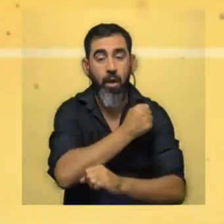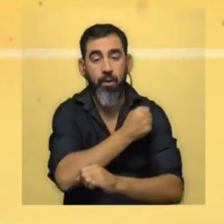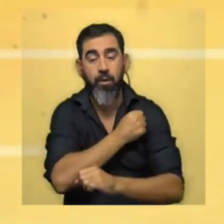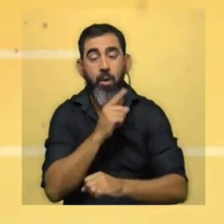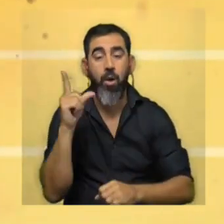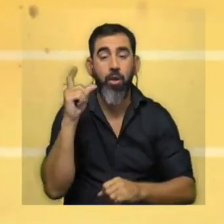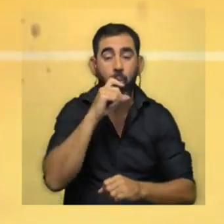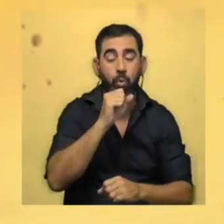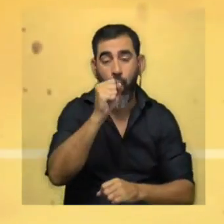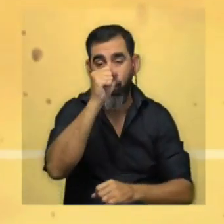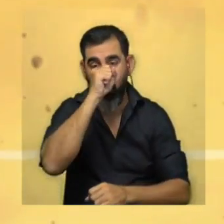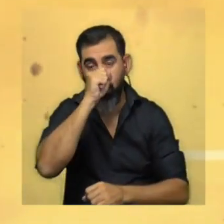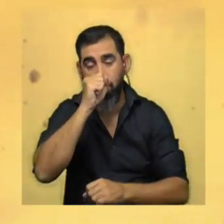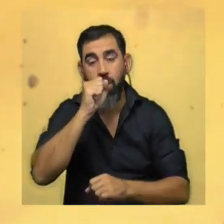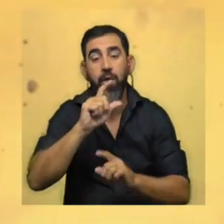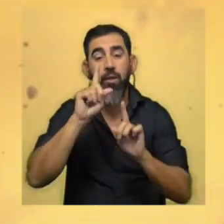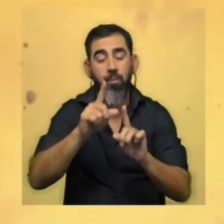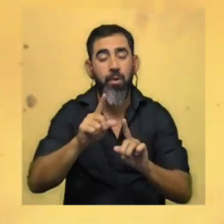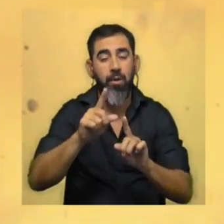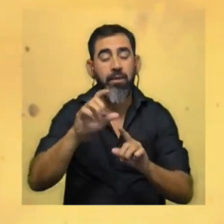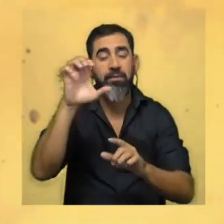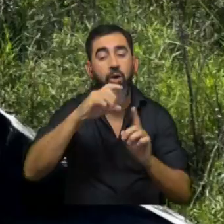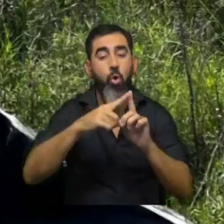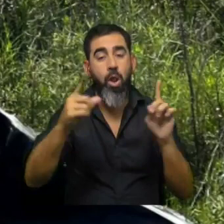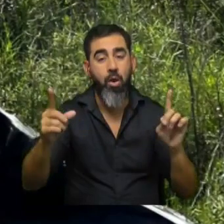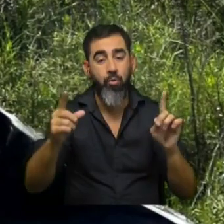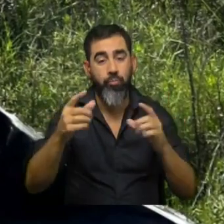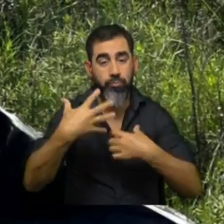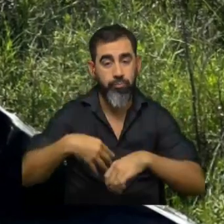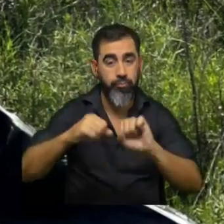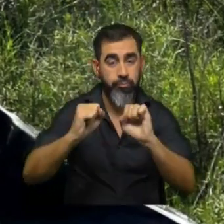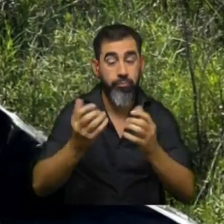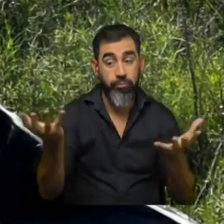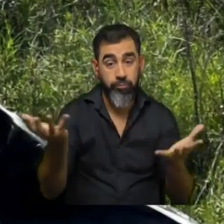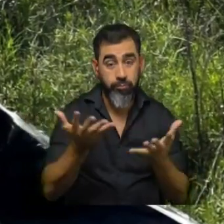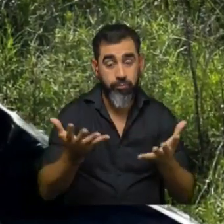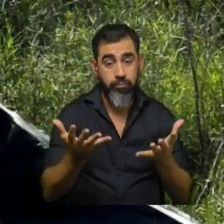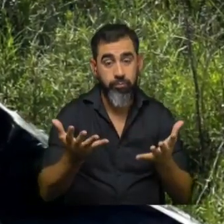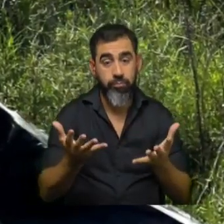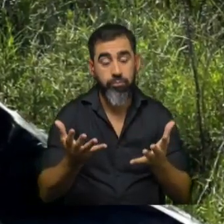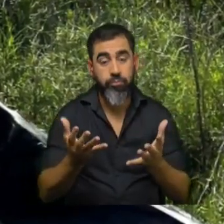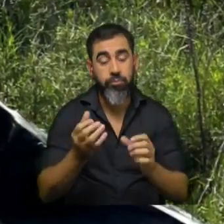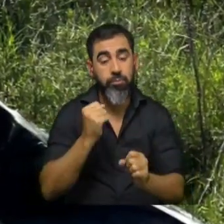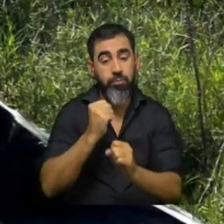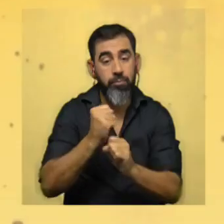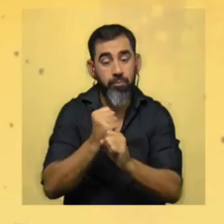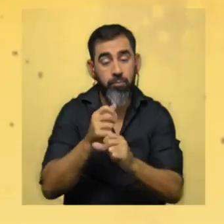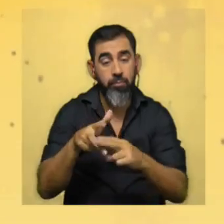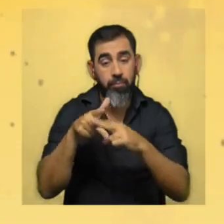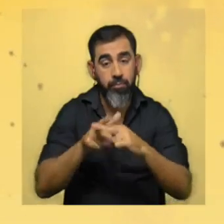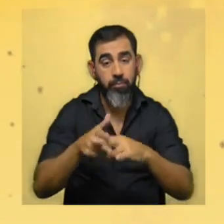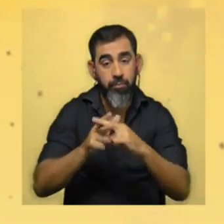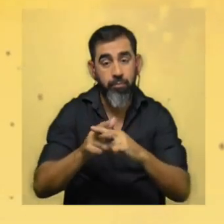Tacuarembó, Florida y Paso Mazangano, en Cerro Largo. Actualmente, y luego de tareas de reparación y mantenimiento